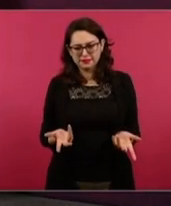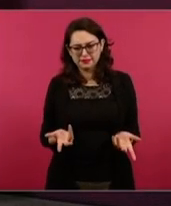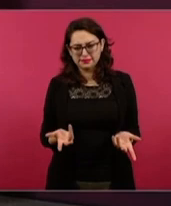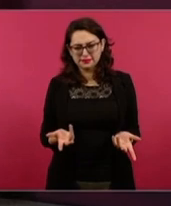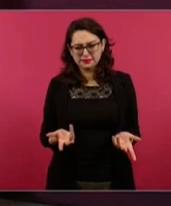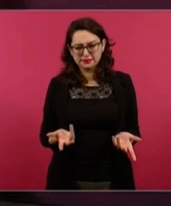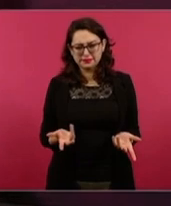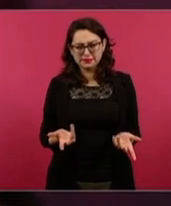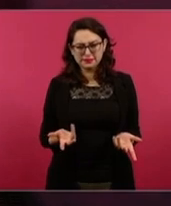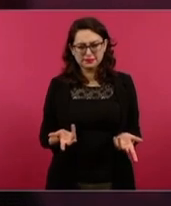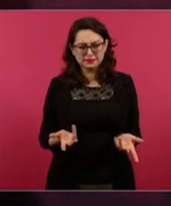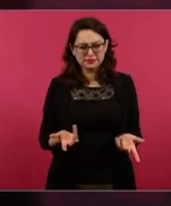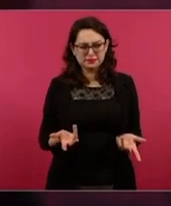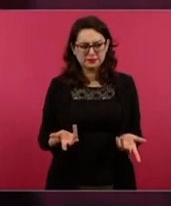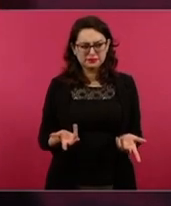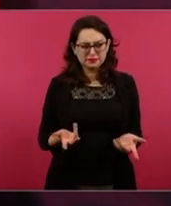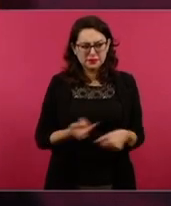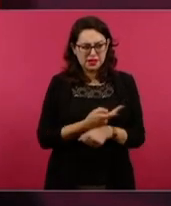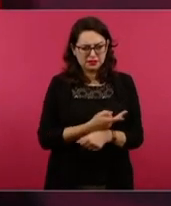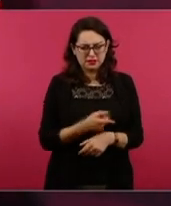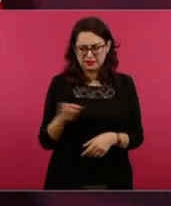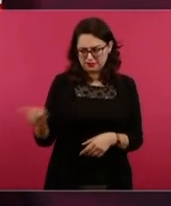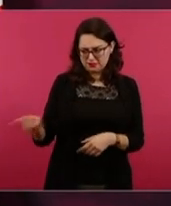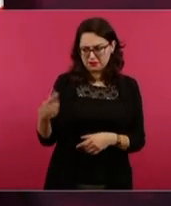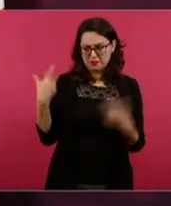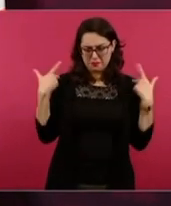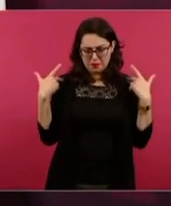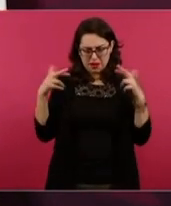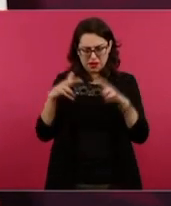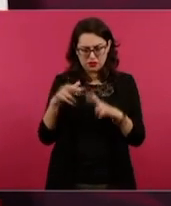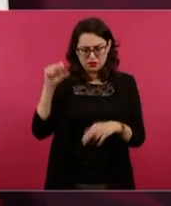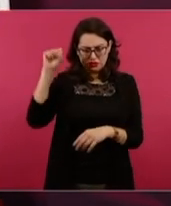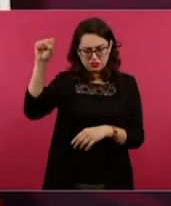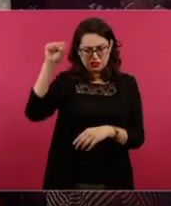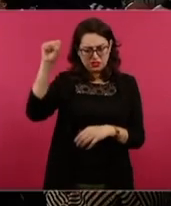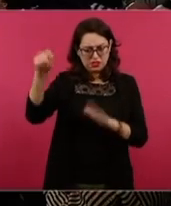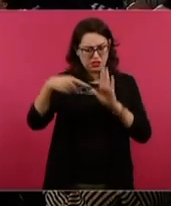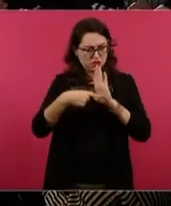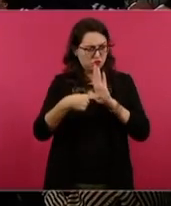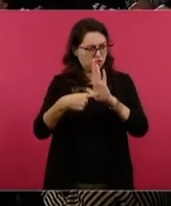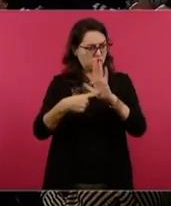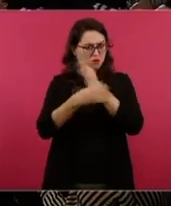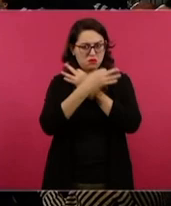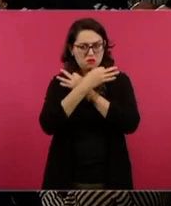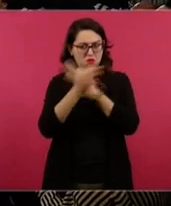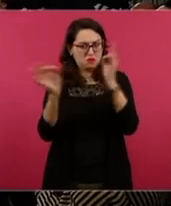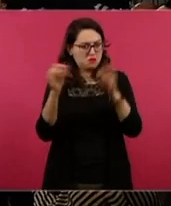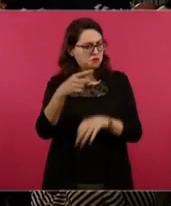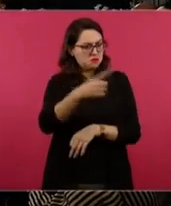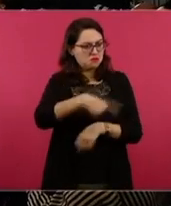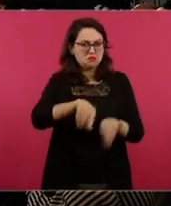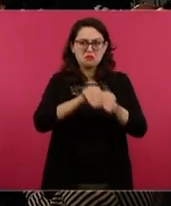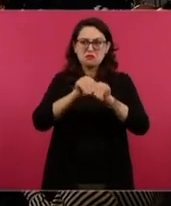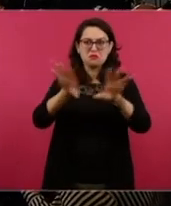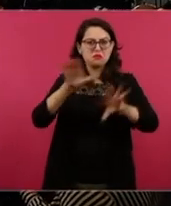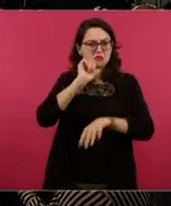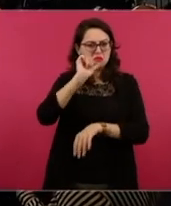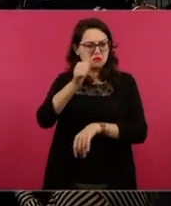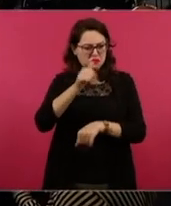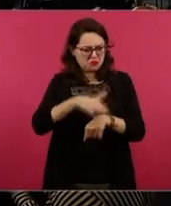A ver si ponemos el manifiesto, el documento escrito.